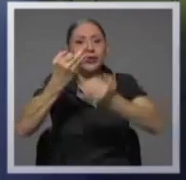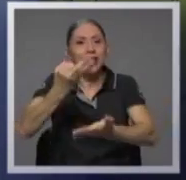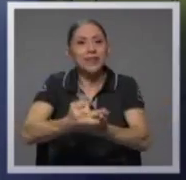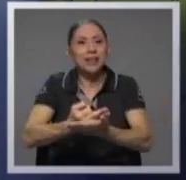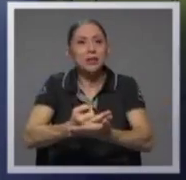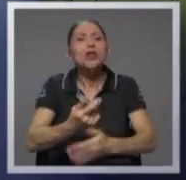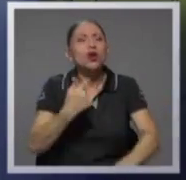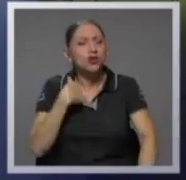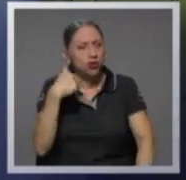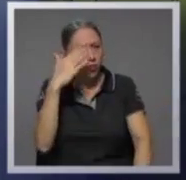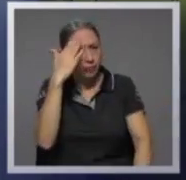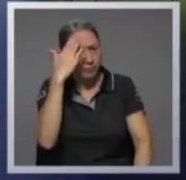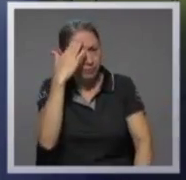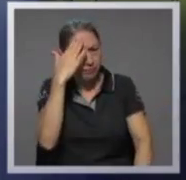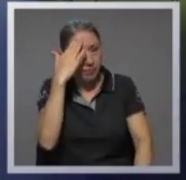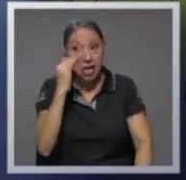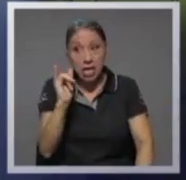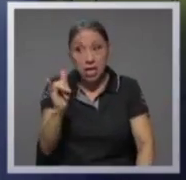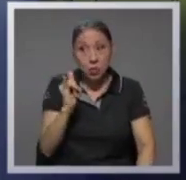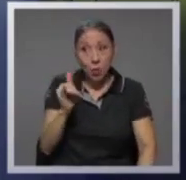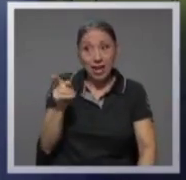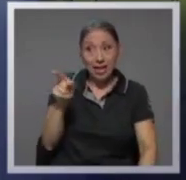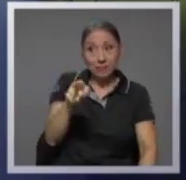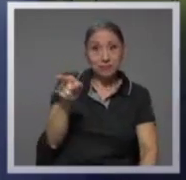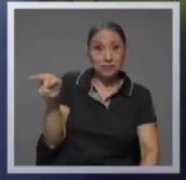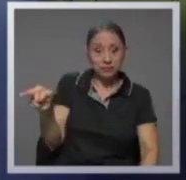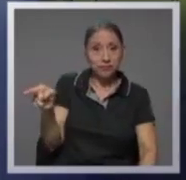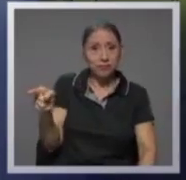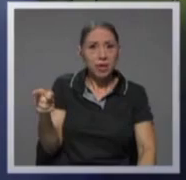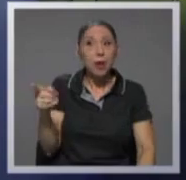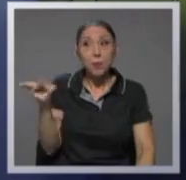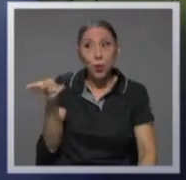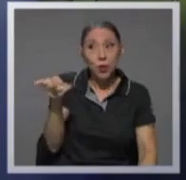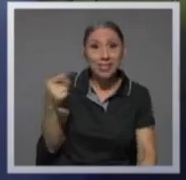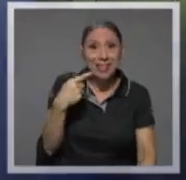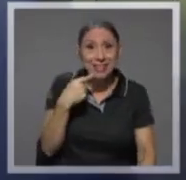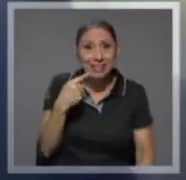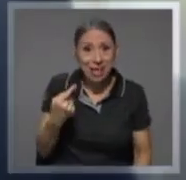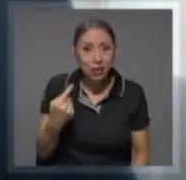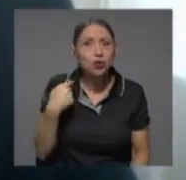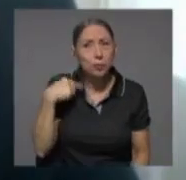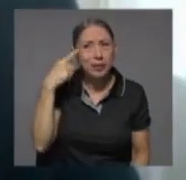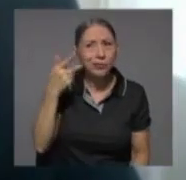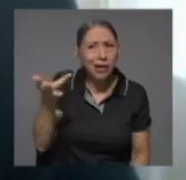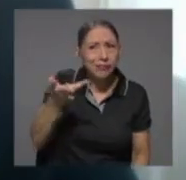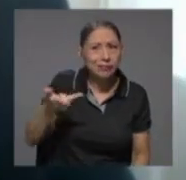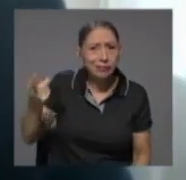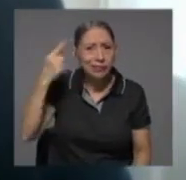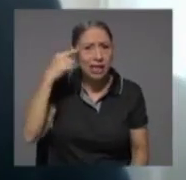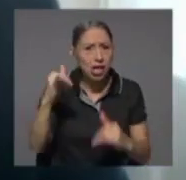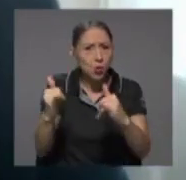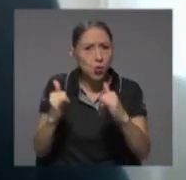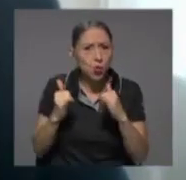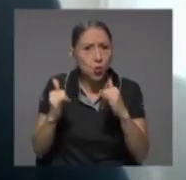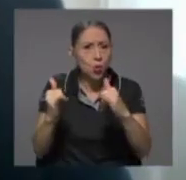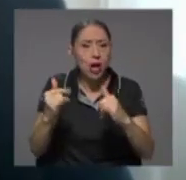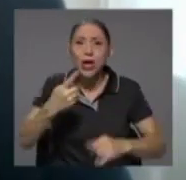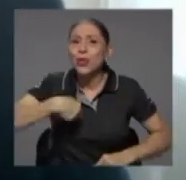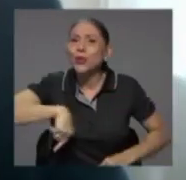un convencido también al igual que mis antecesores presumo por lo que están diciendo que no necesitamos